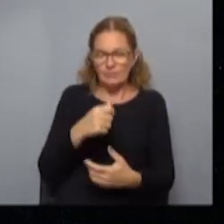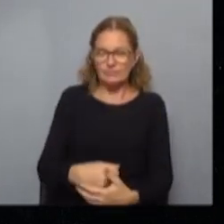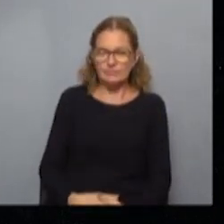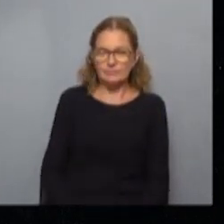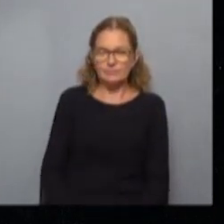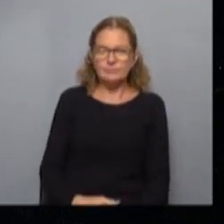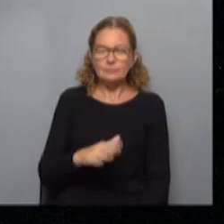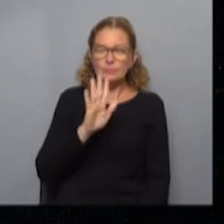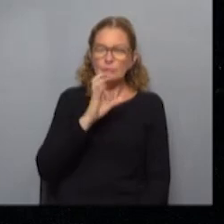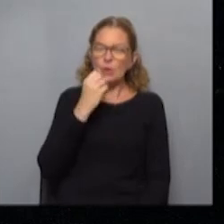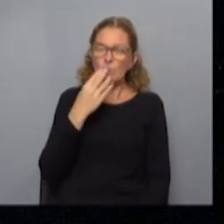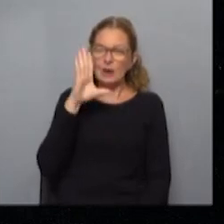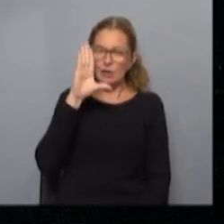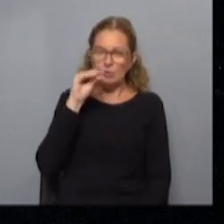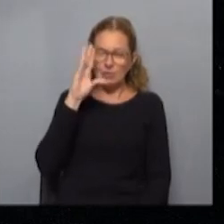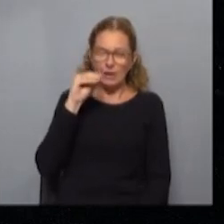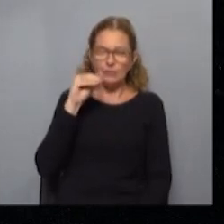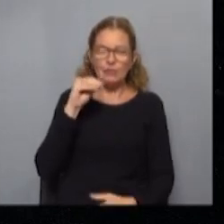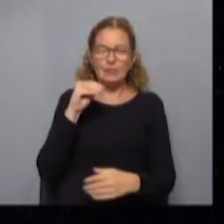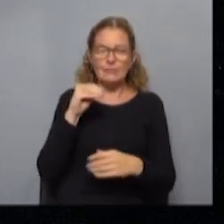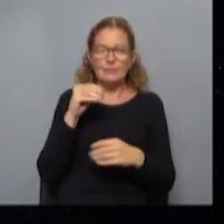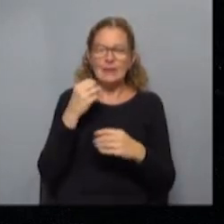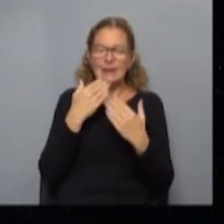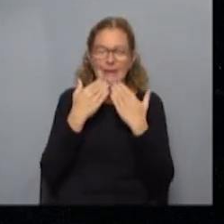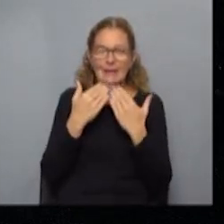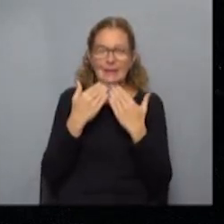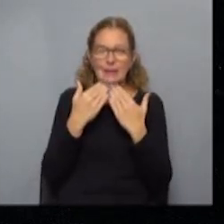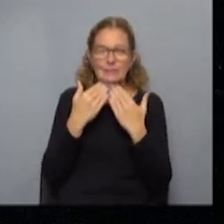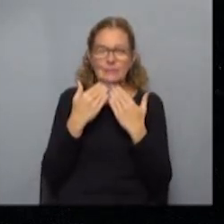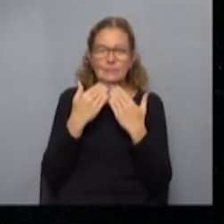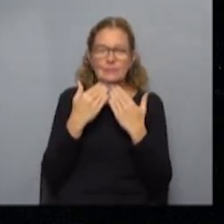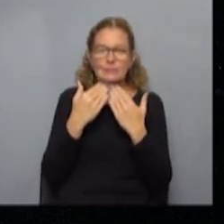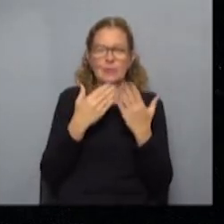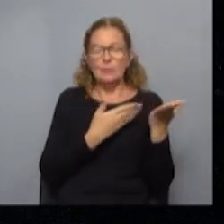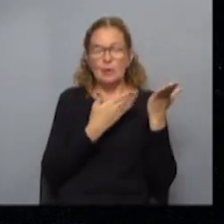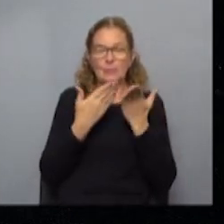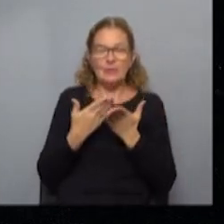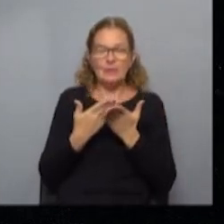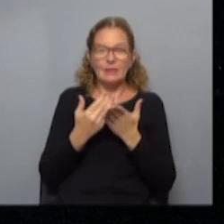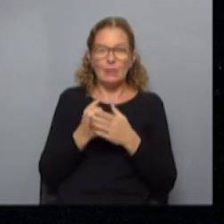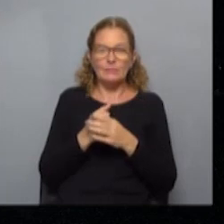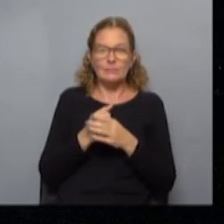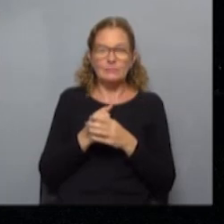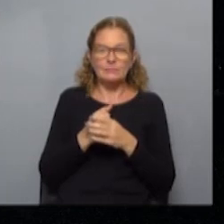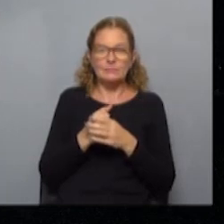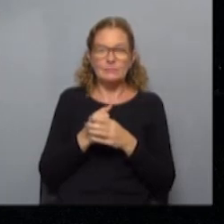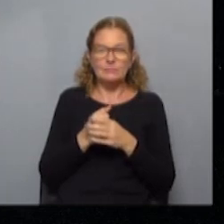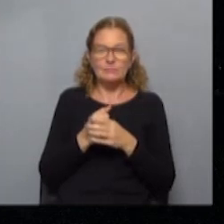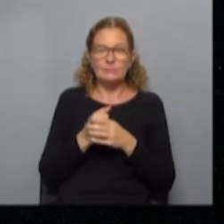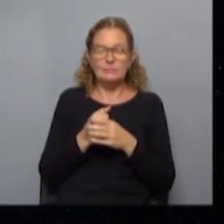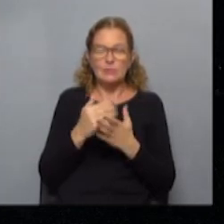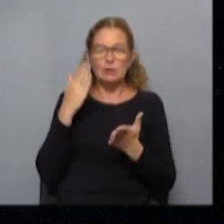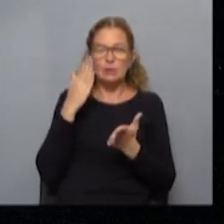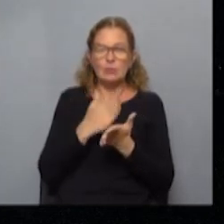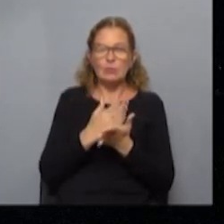hola buenas noches muchas gracias por la invitación bueno lo